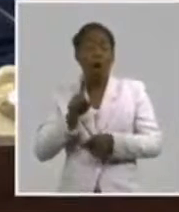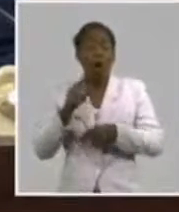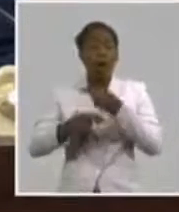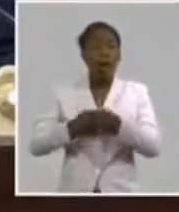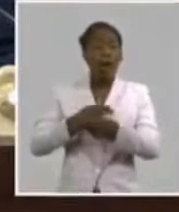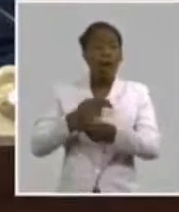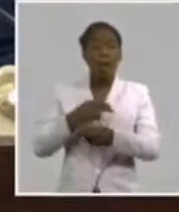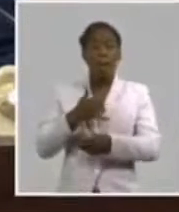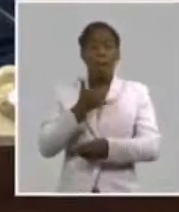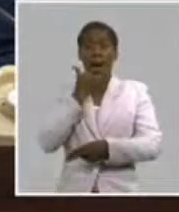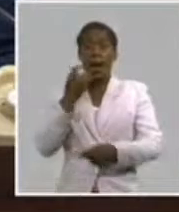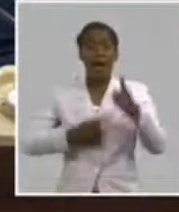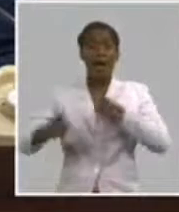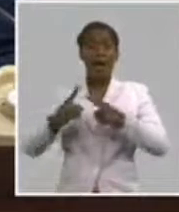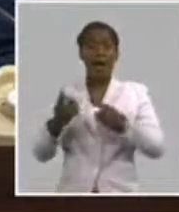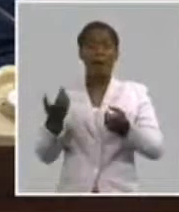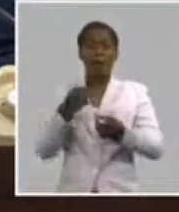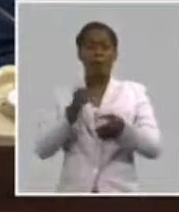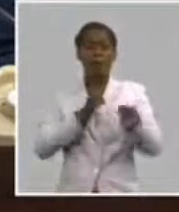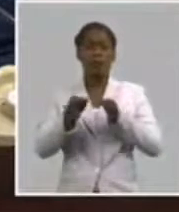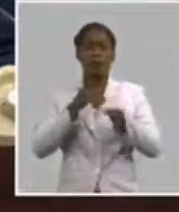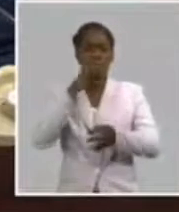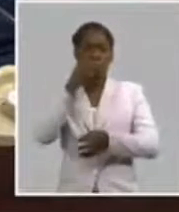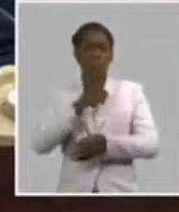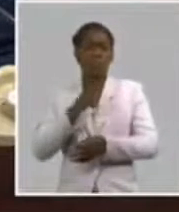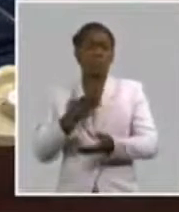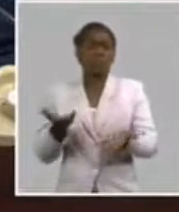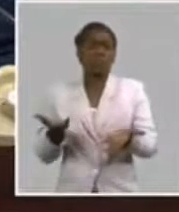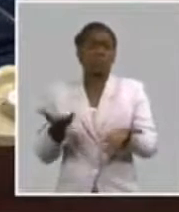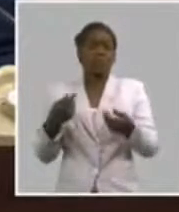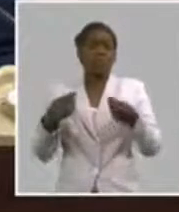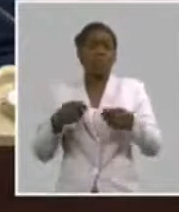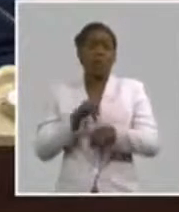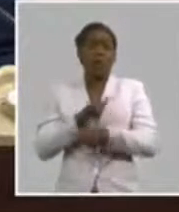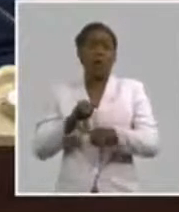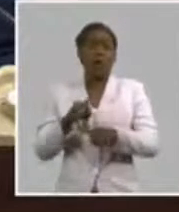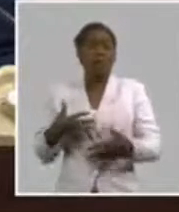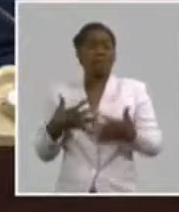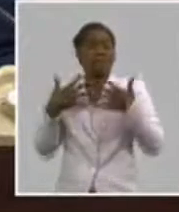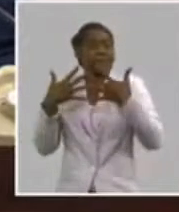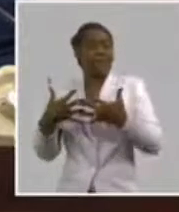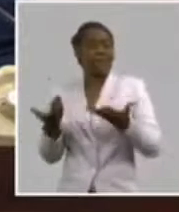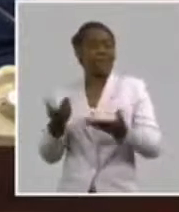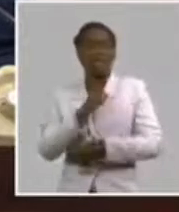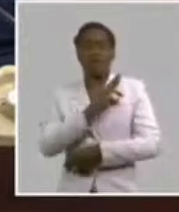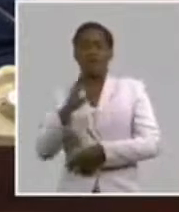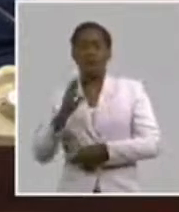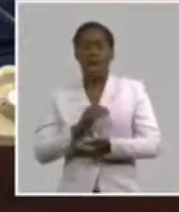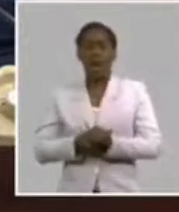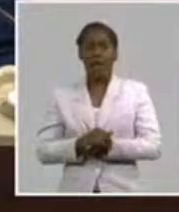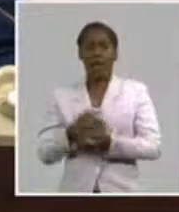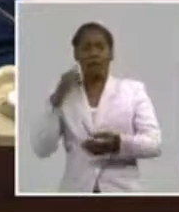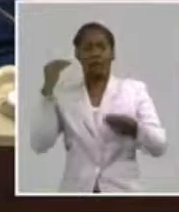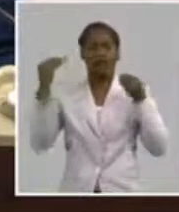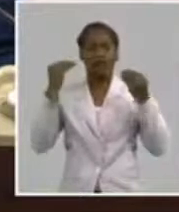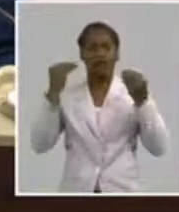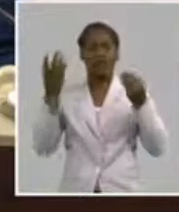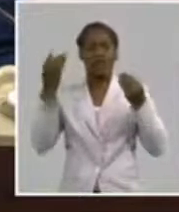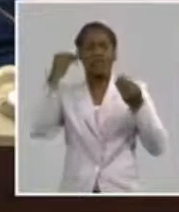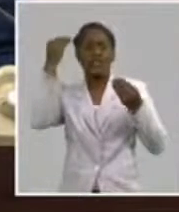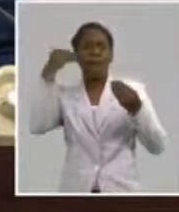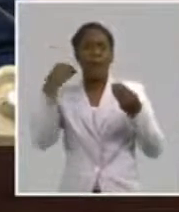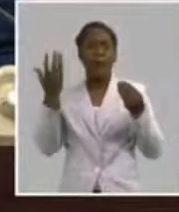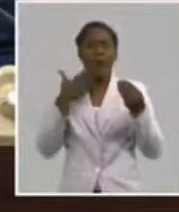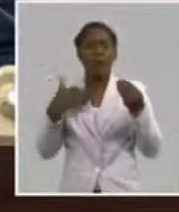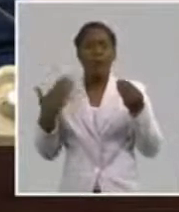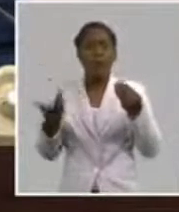No dirige. Hay que tener inquietud revolucionaria como cualidad. A que yo le llamo inquietud revolucionaria. A que me